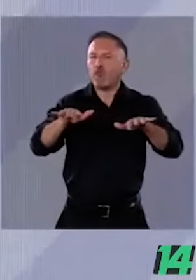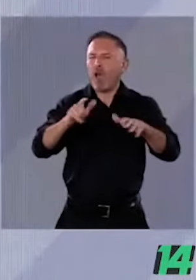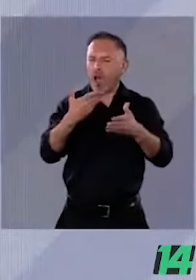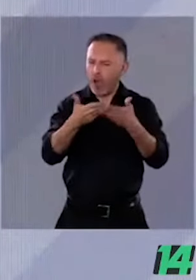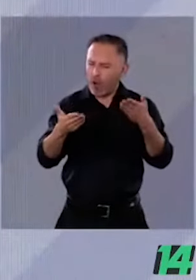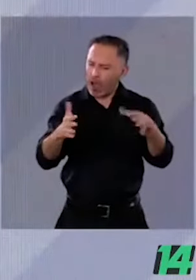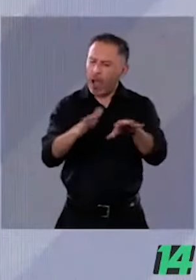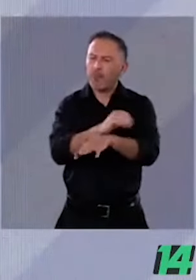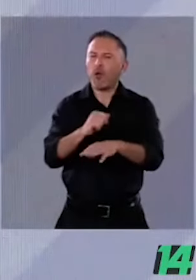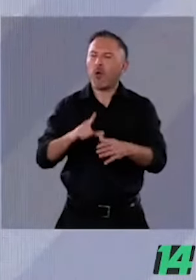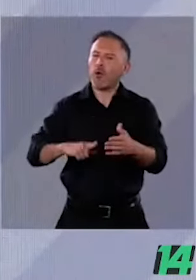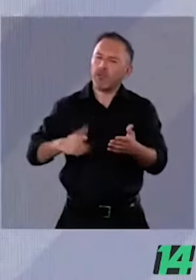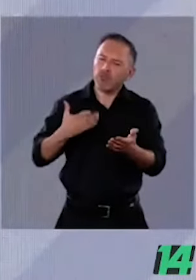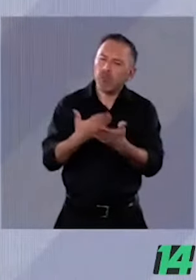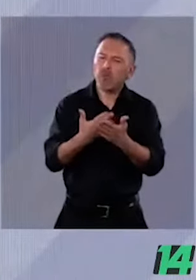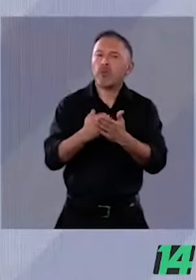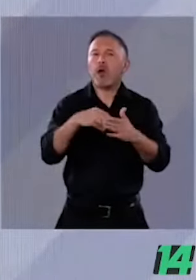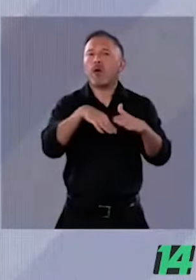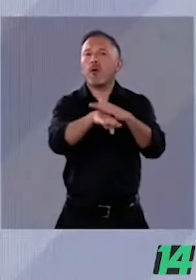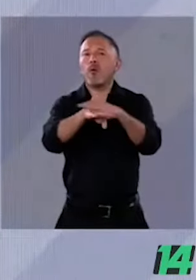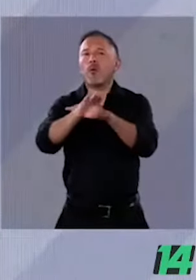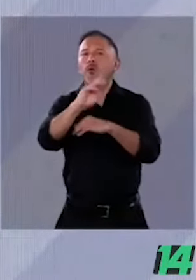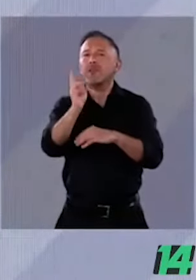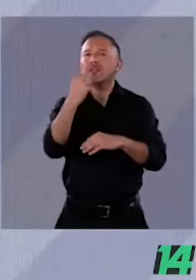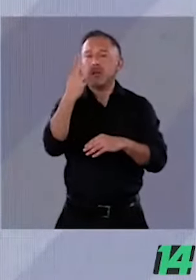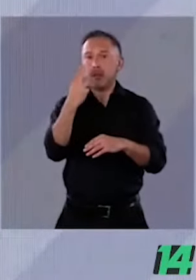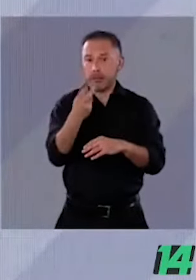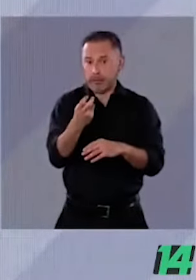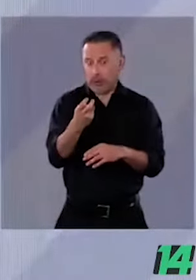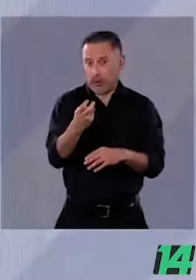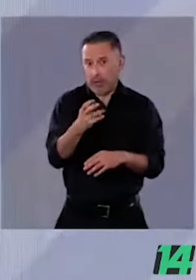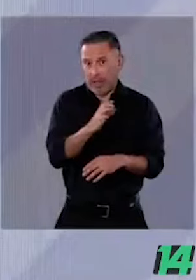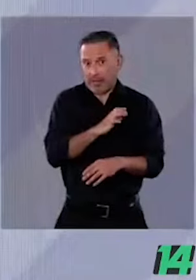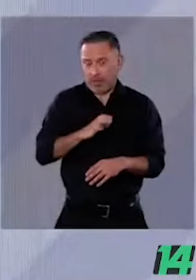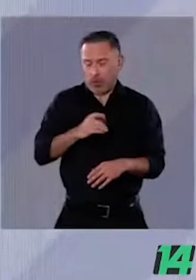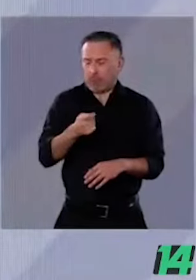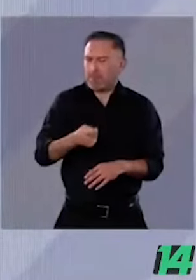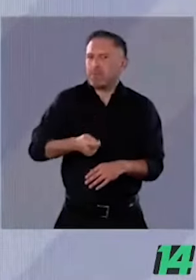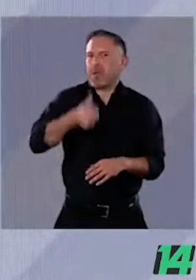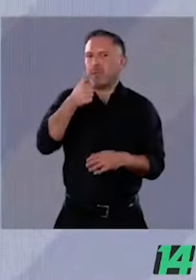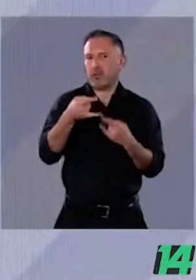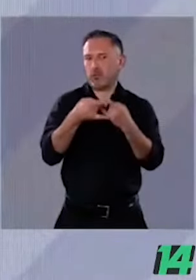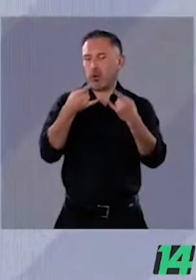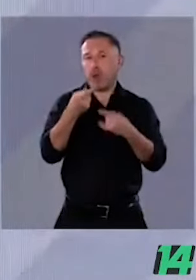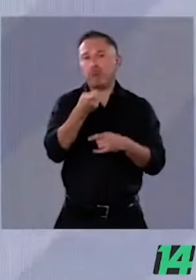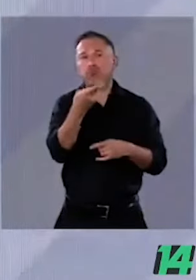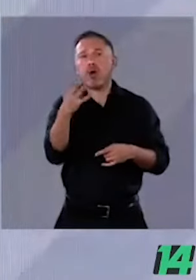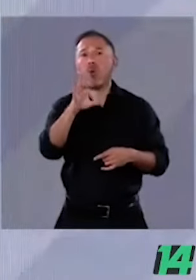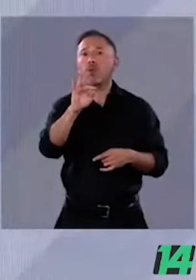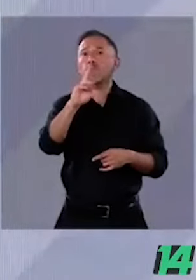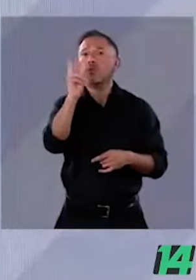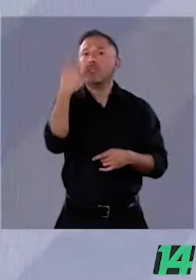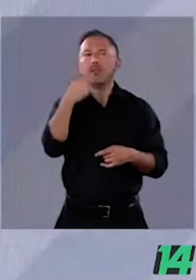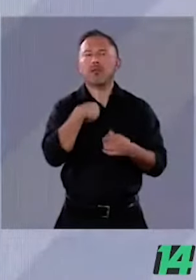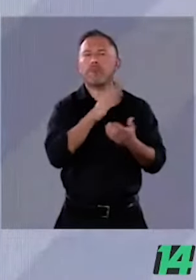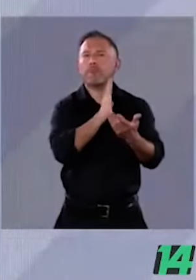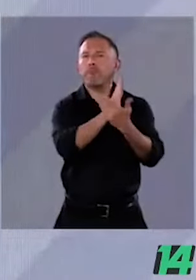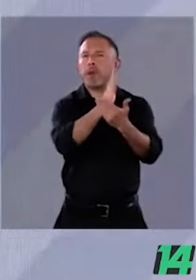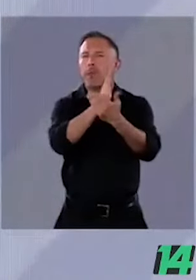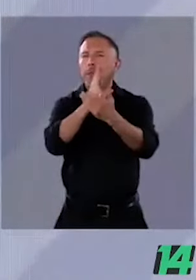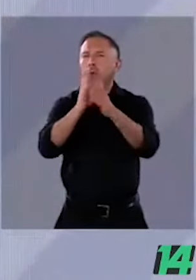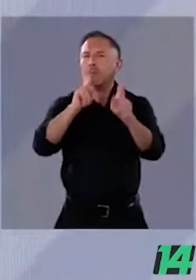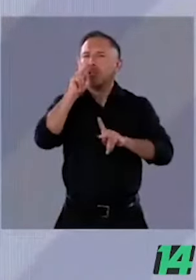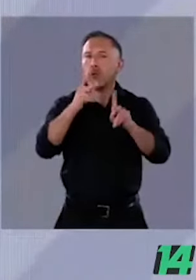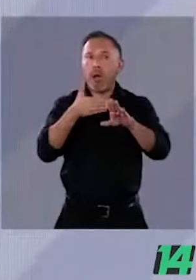México. Nunca antes un candidato presidencial había visitado, como nosotros hemos visitado, más de 40 universidades. Por eso yo no le voy a servir